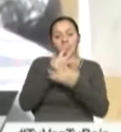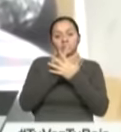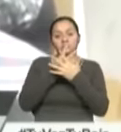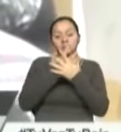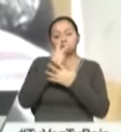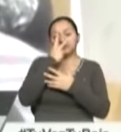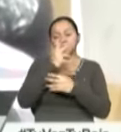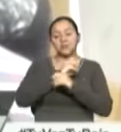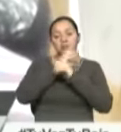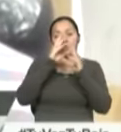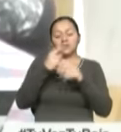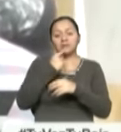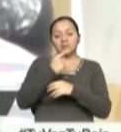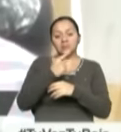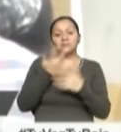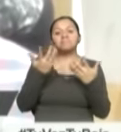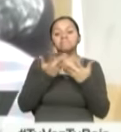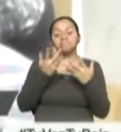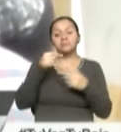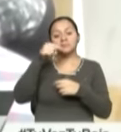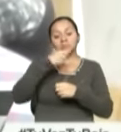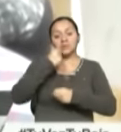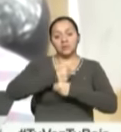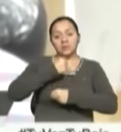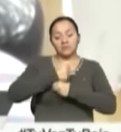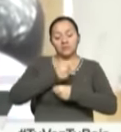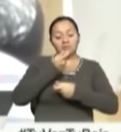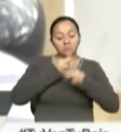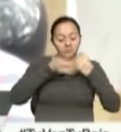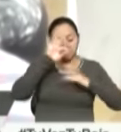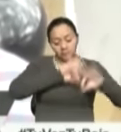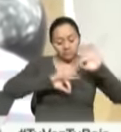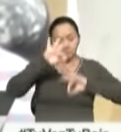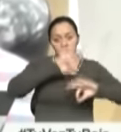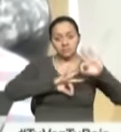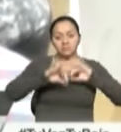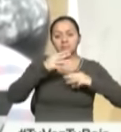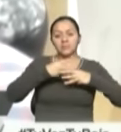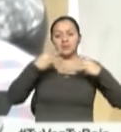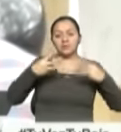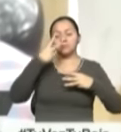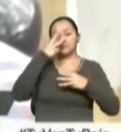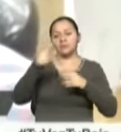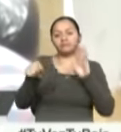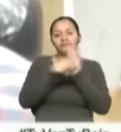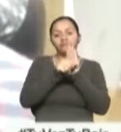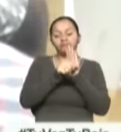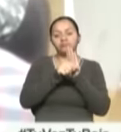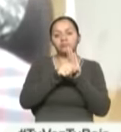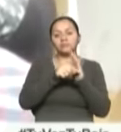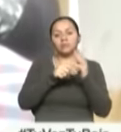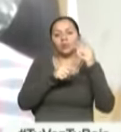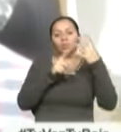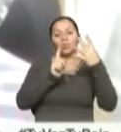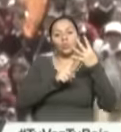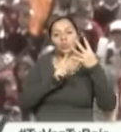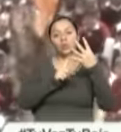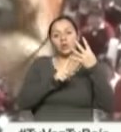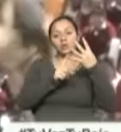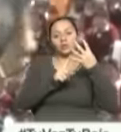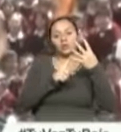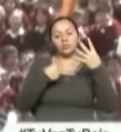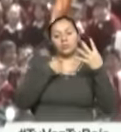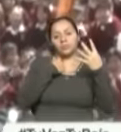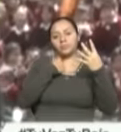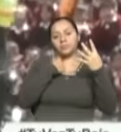de manera expresa que los que elaboren o comercialicen material pirotécnico es una contravención de cuarta clase que está con